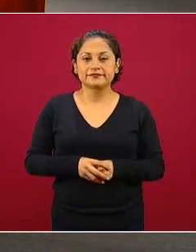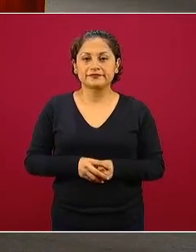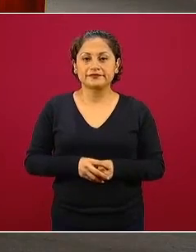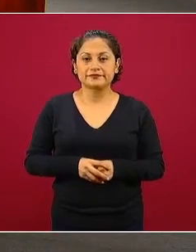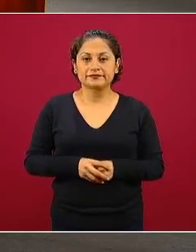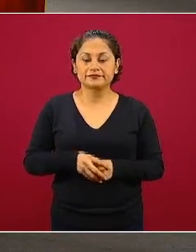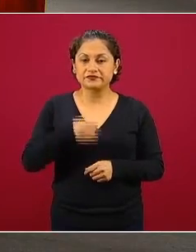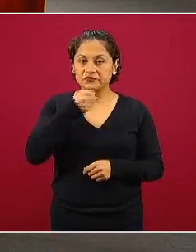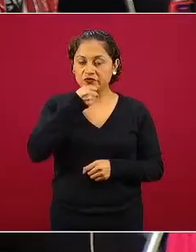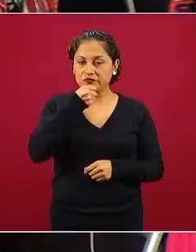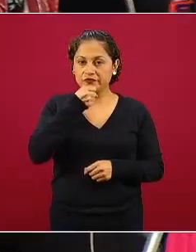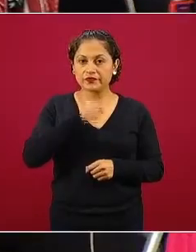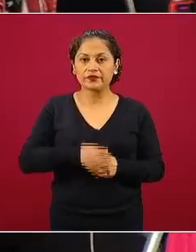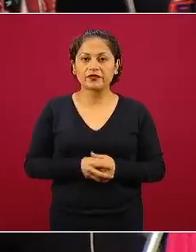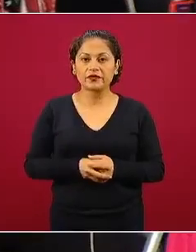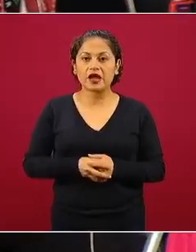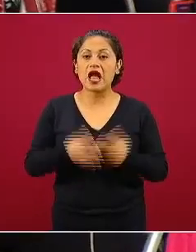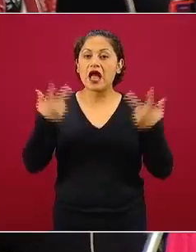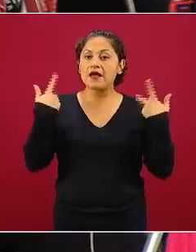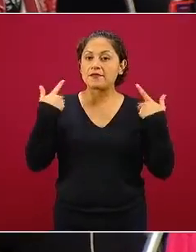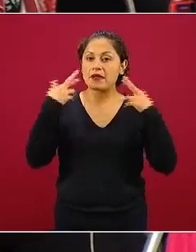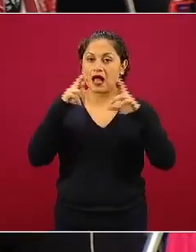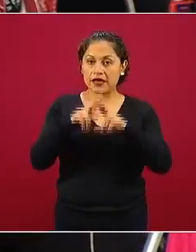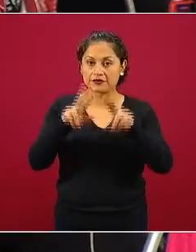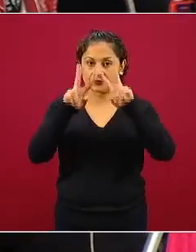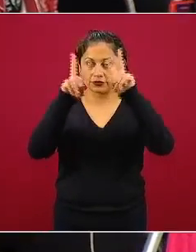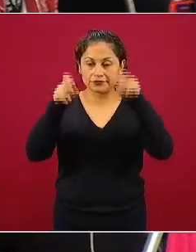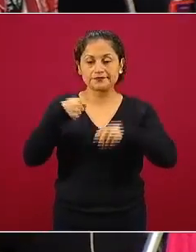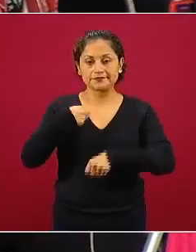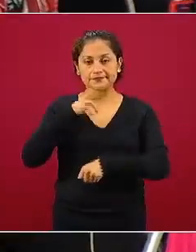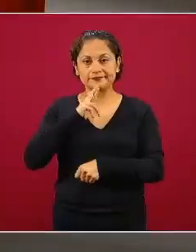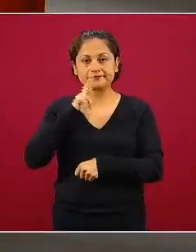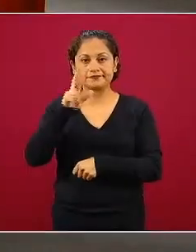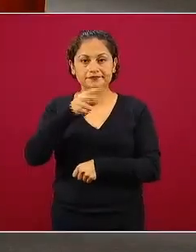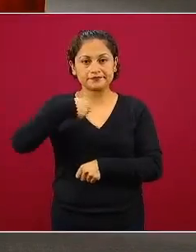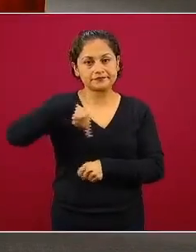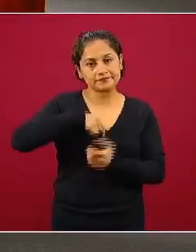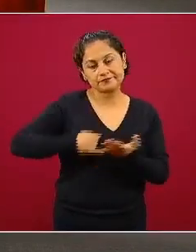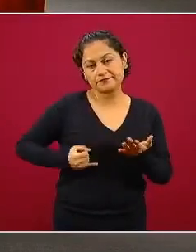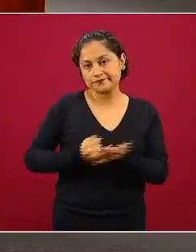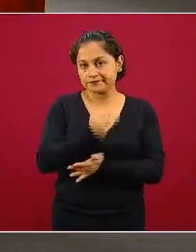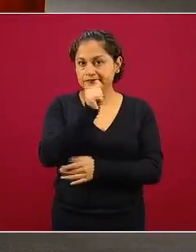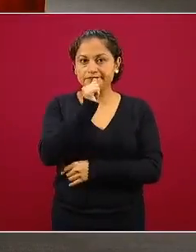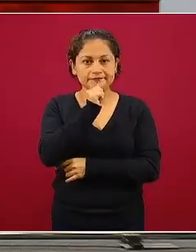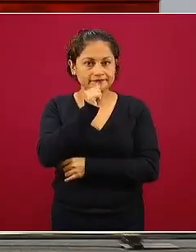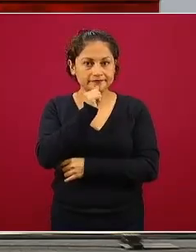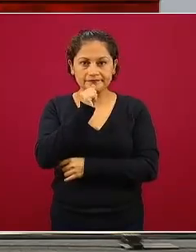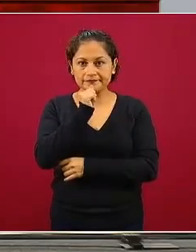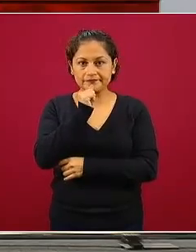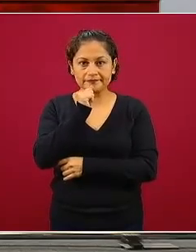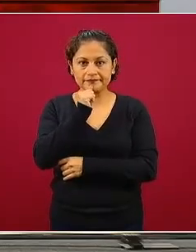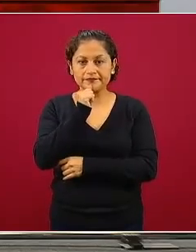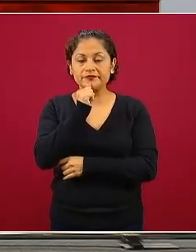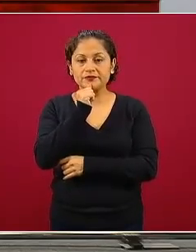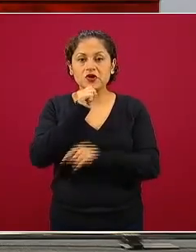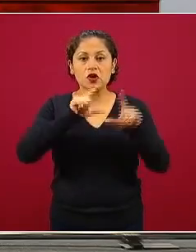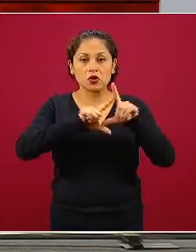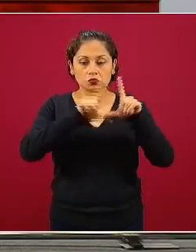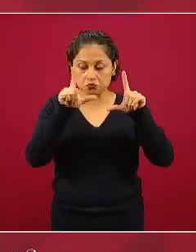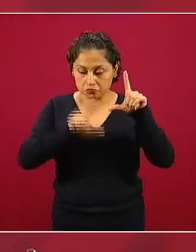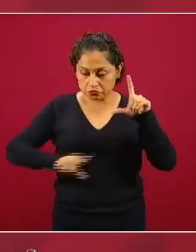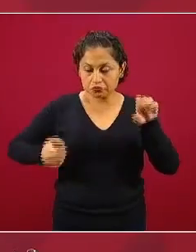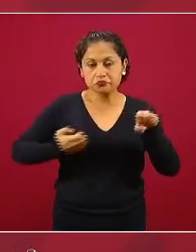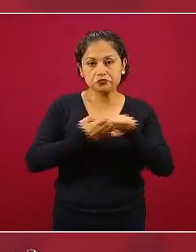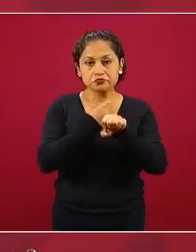de los maestros le contesto no hemos tomado esa decisión varias comunidades reconocibles en la población nos interesa que haya un diálogo